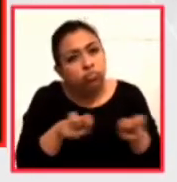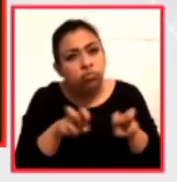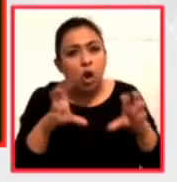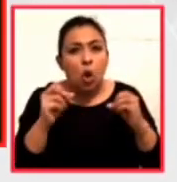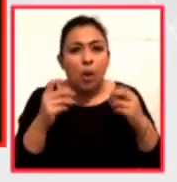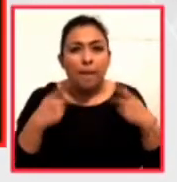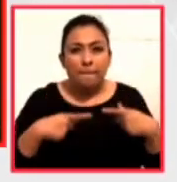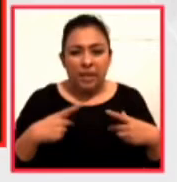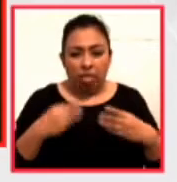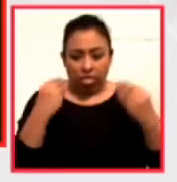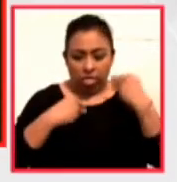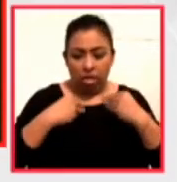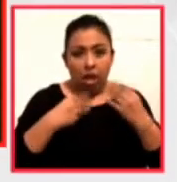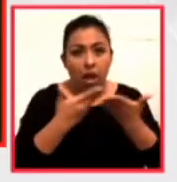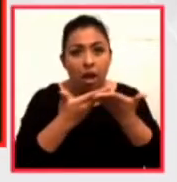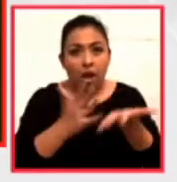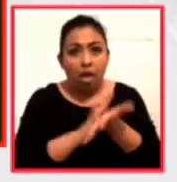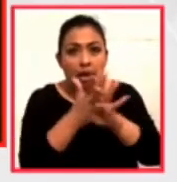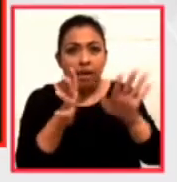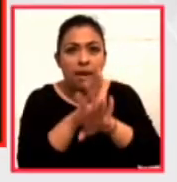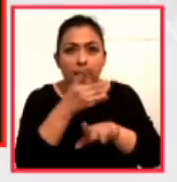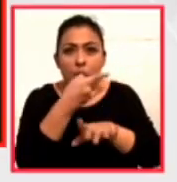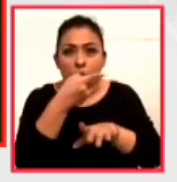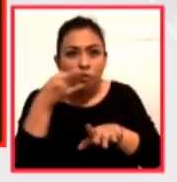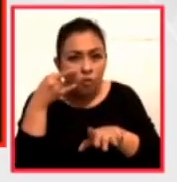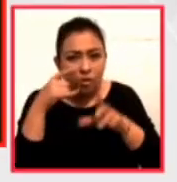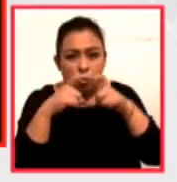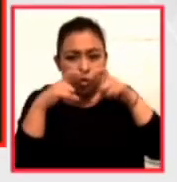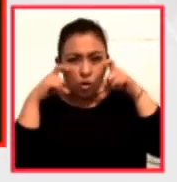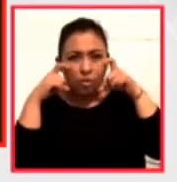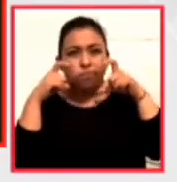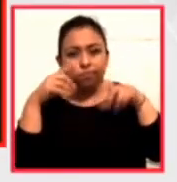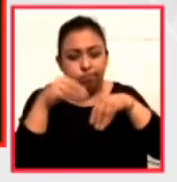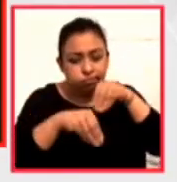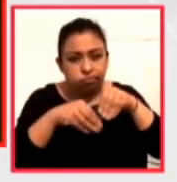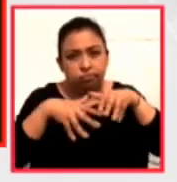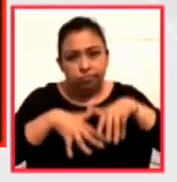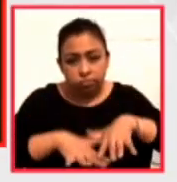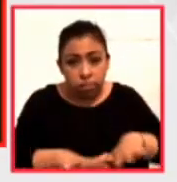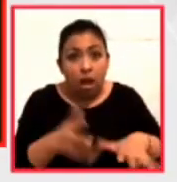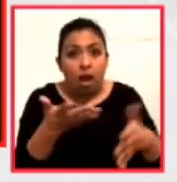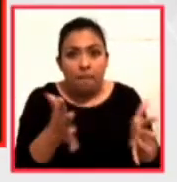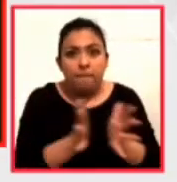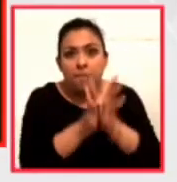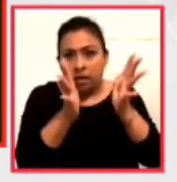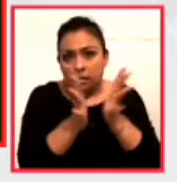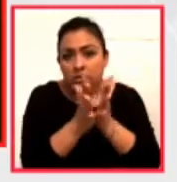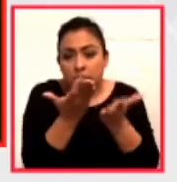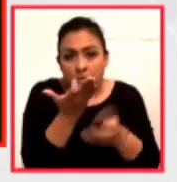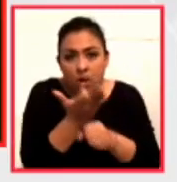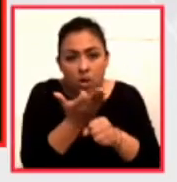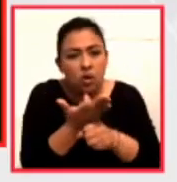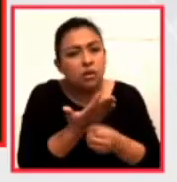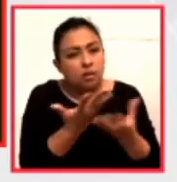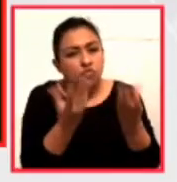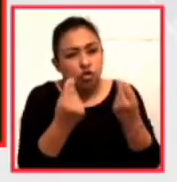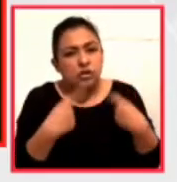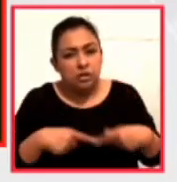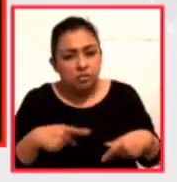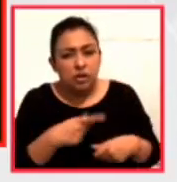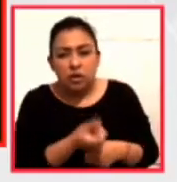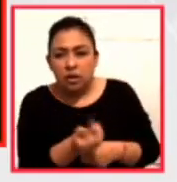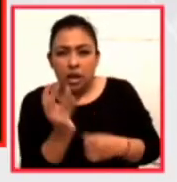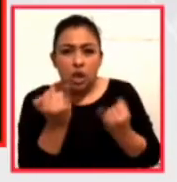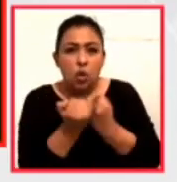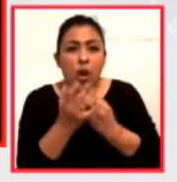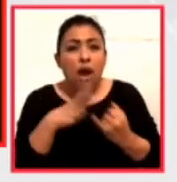tapabocas, todo este sector cultural en activo. Y hemos desarrollado, desde luego, como muchos de ustedes, una plataforma